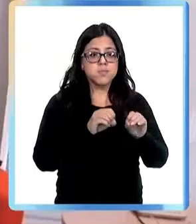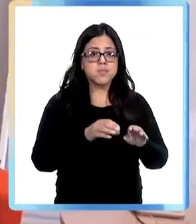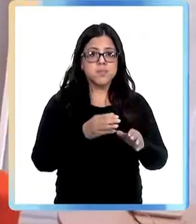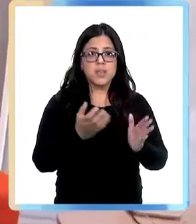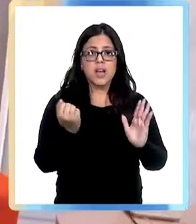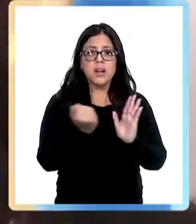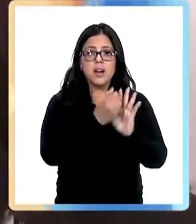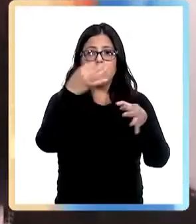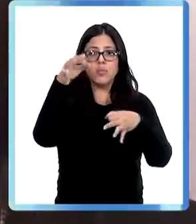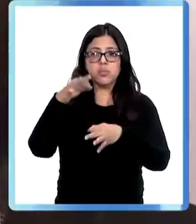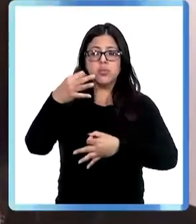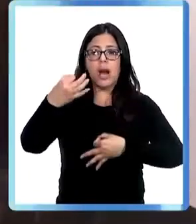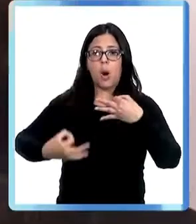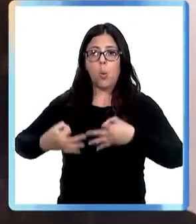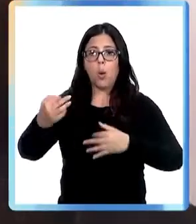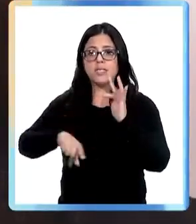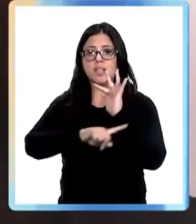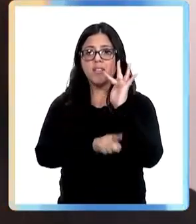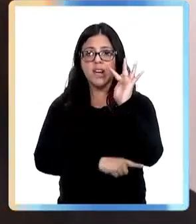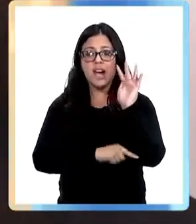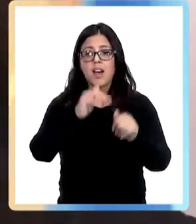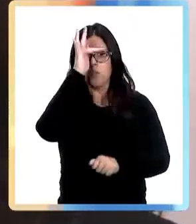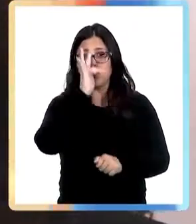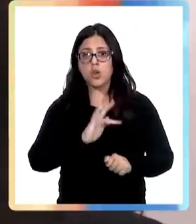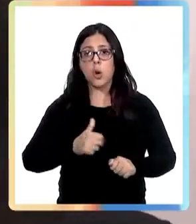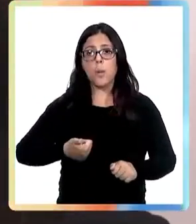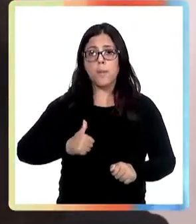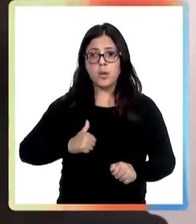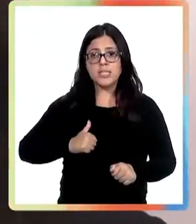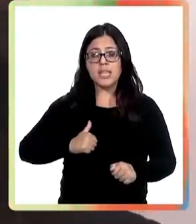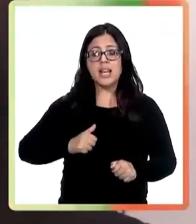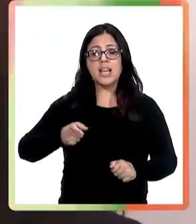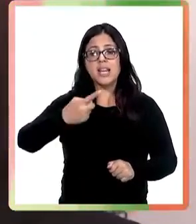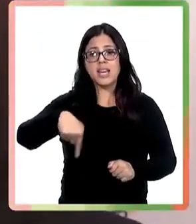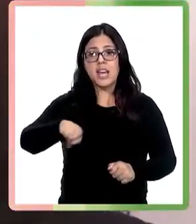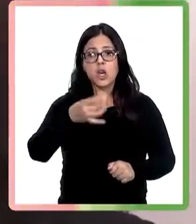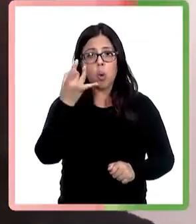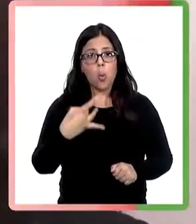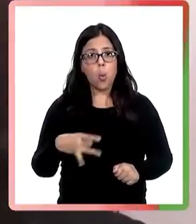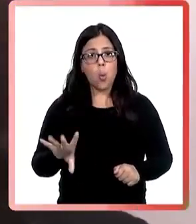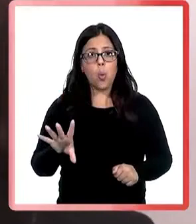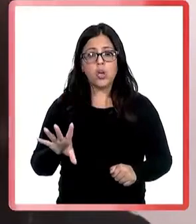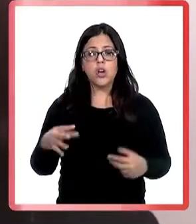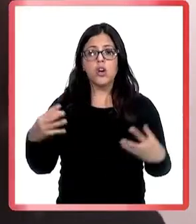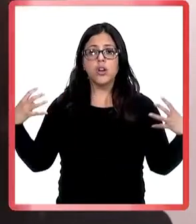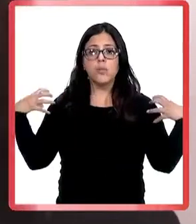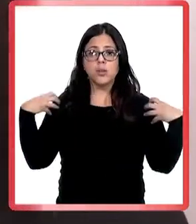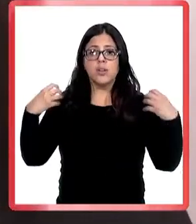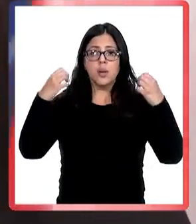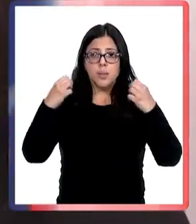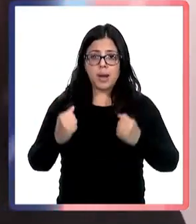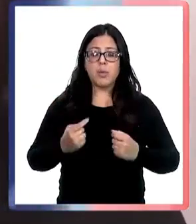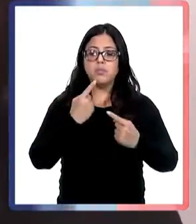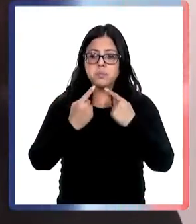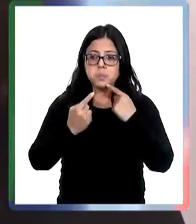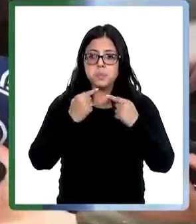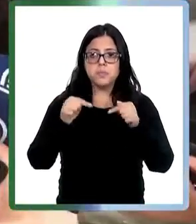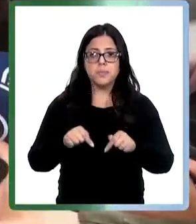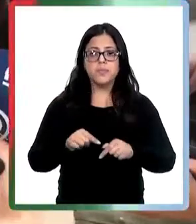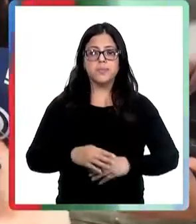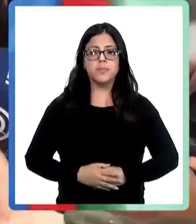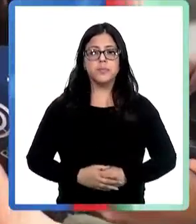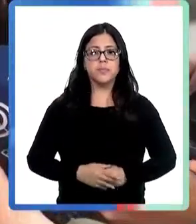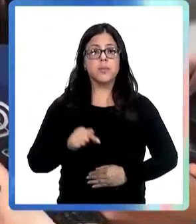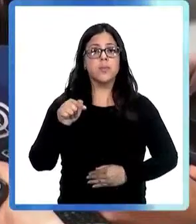que serán los únicos aptos para intervenir en estos casos. Poder dar un mejor trato a nuestros niños, niñas y adolescentes.